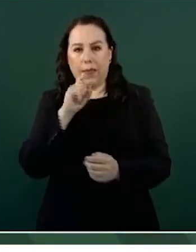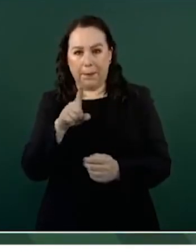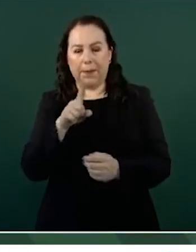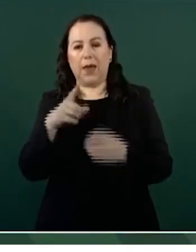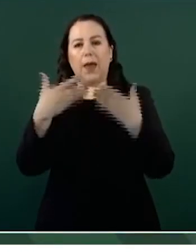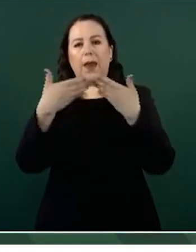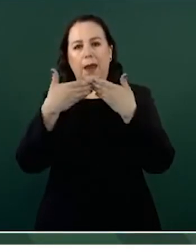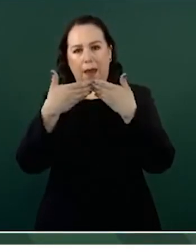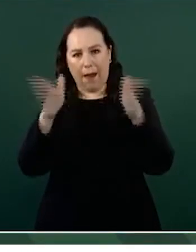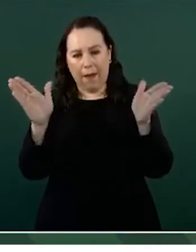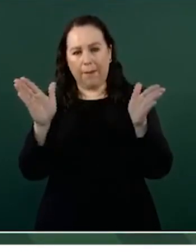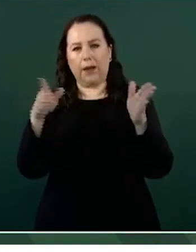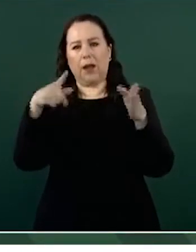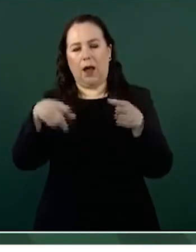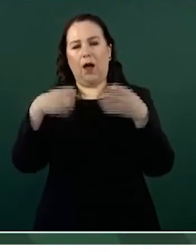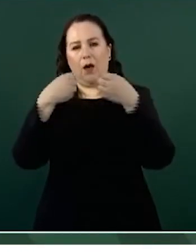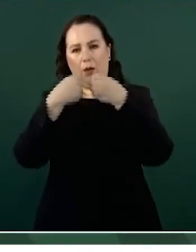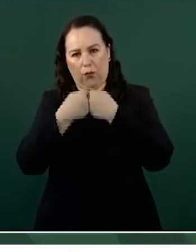frontera.